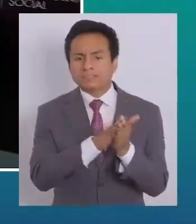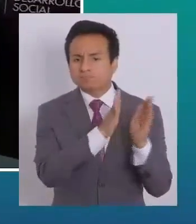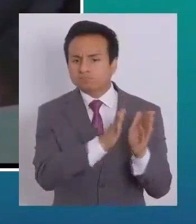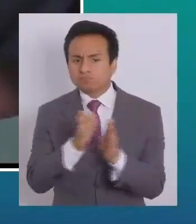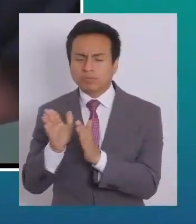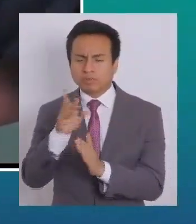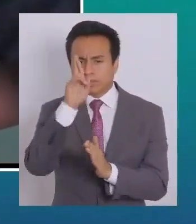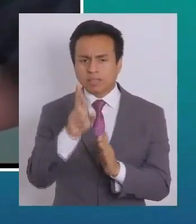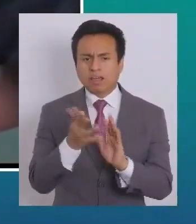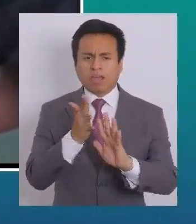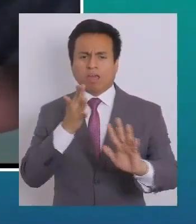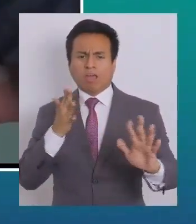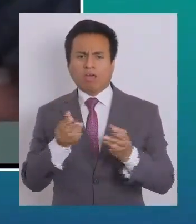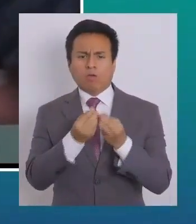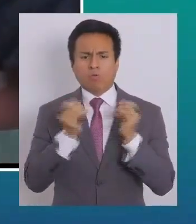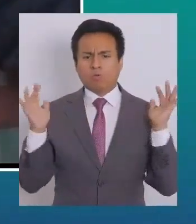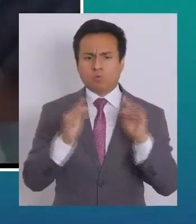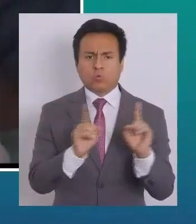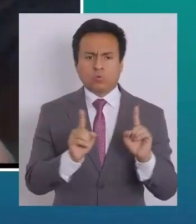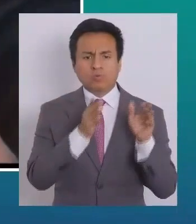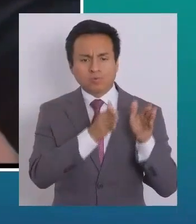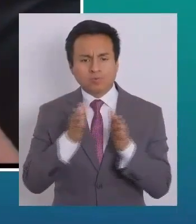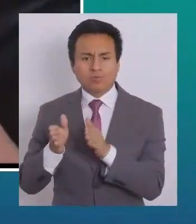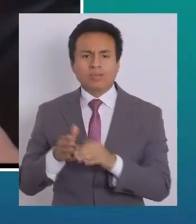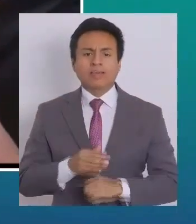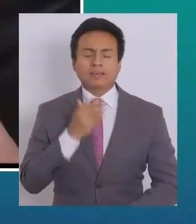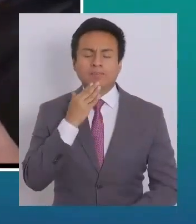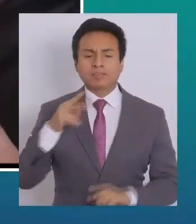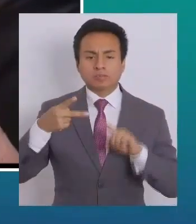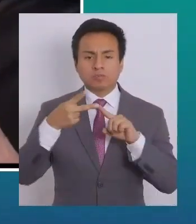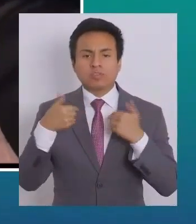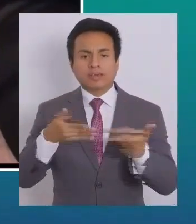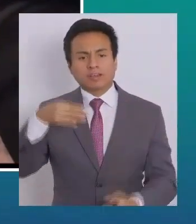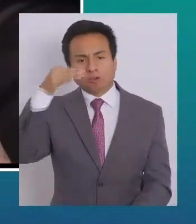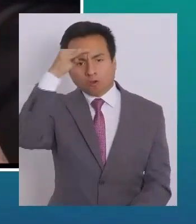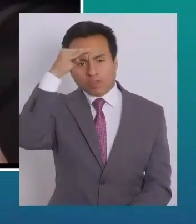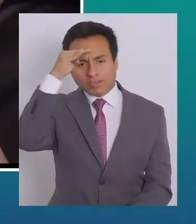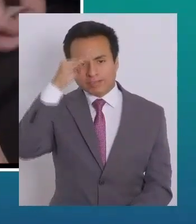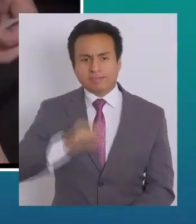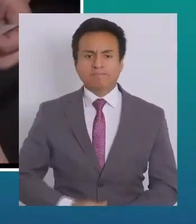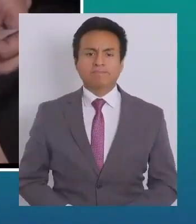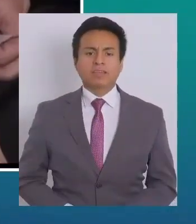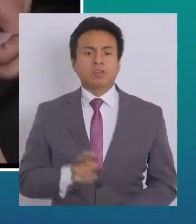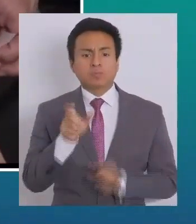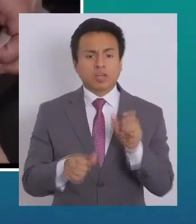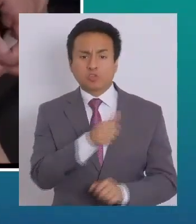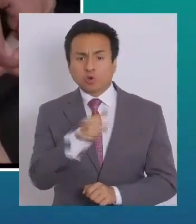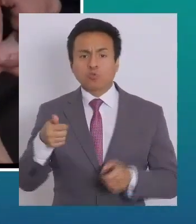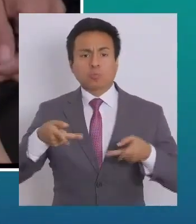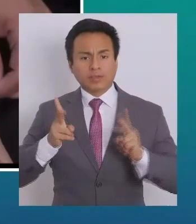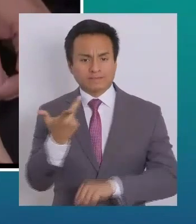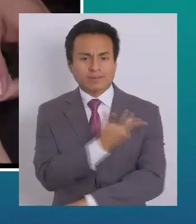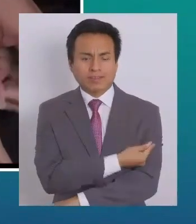para que no hayan atochamientos, para que no hayan aglomeraciones. Y en segundo lugar, también dan la confianza de que todos van a poder ser vacunados.